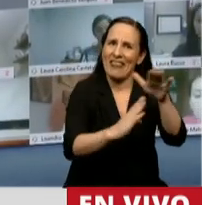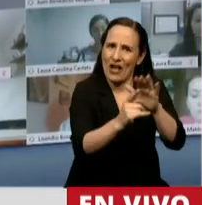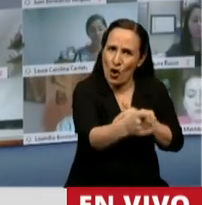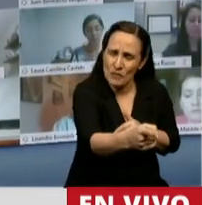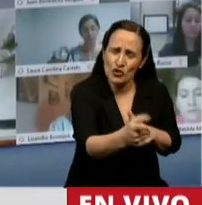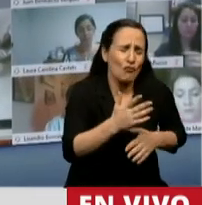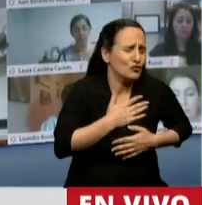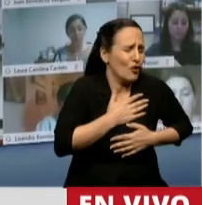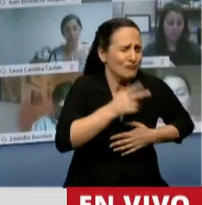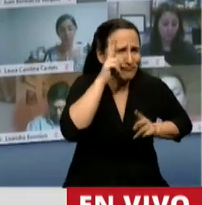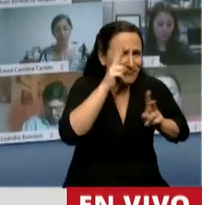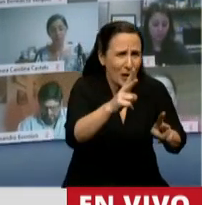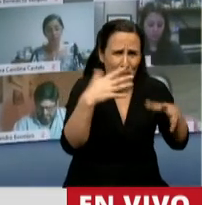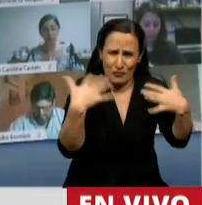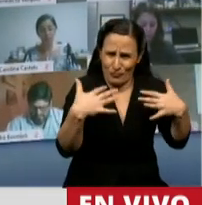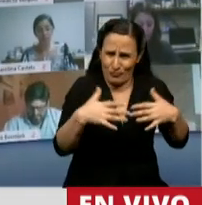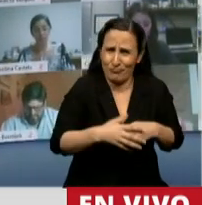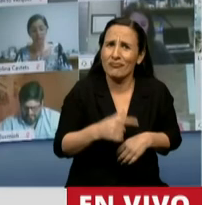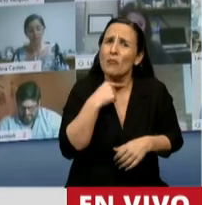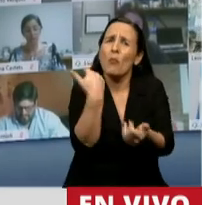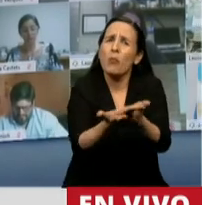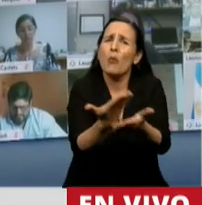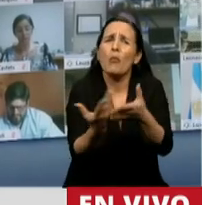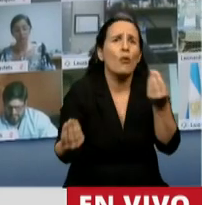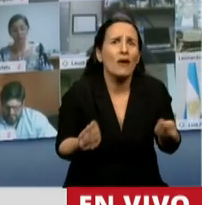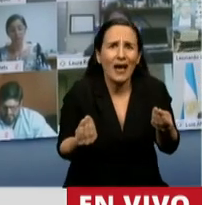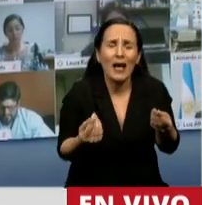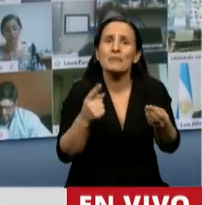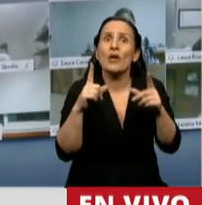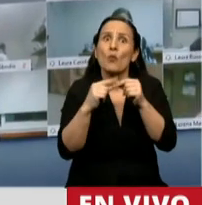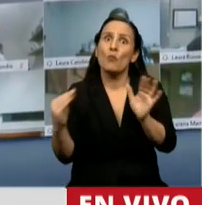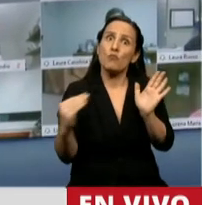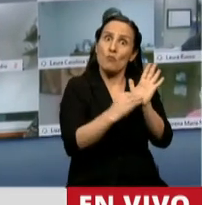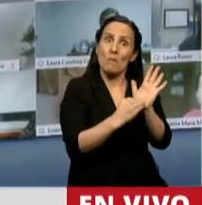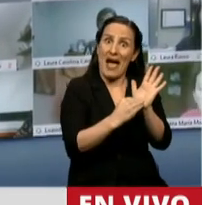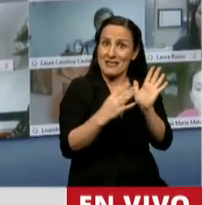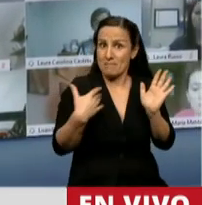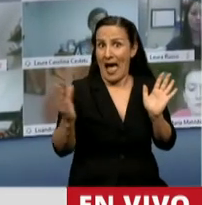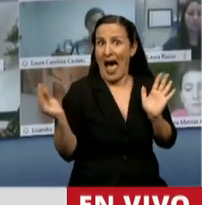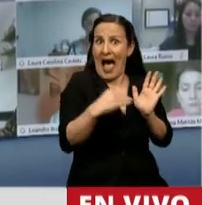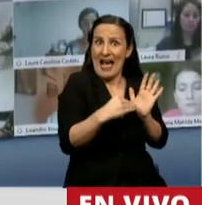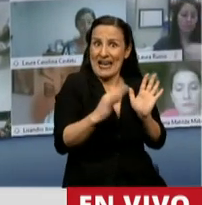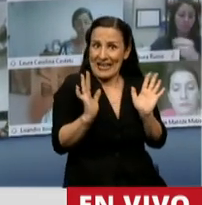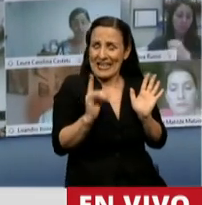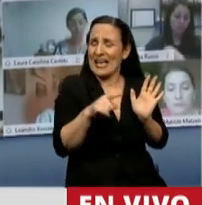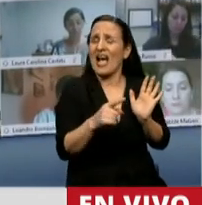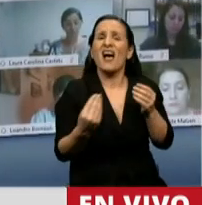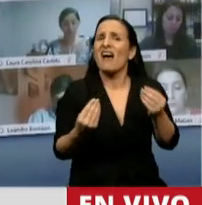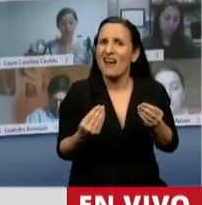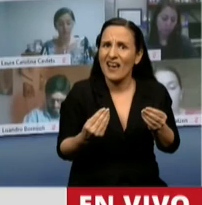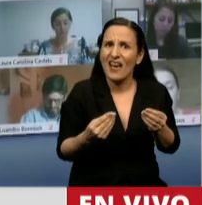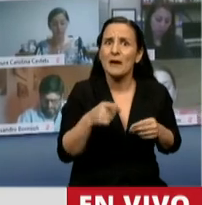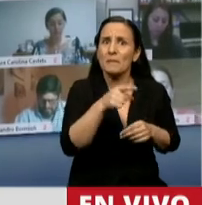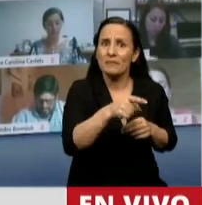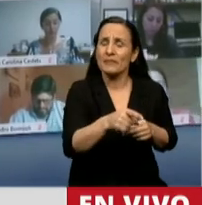tengo un gran respeto por él quiero proponerle que agreguemos un artículo un artículo que dice que el